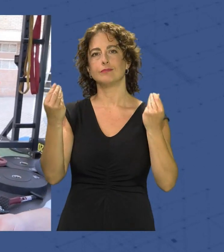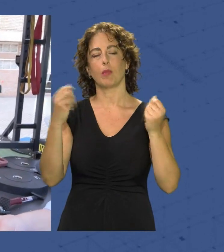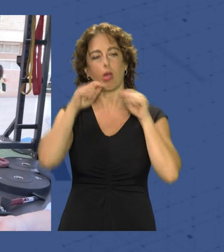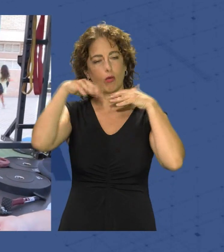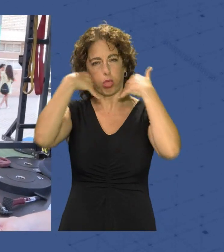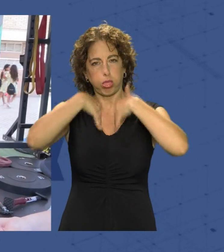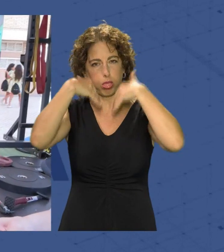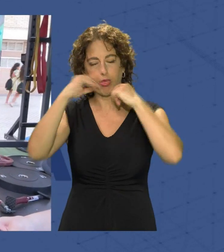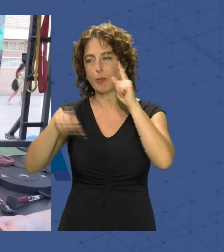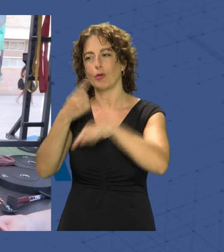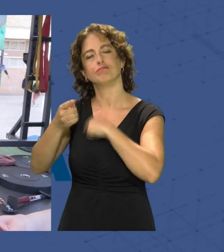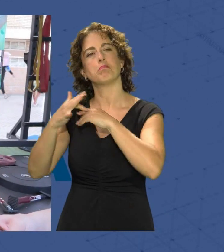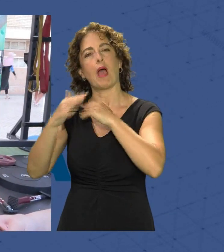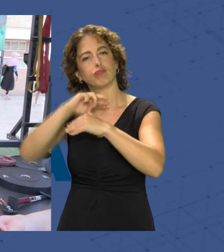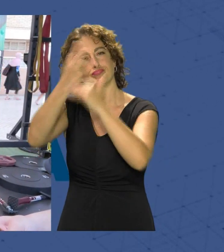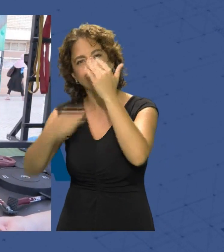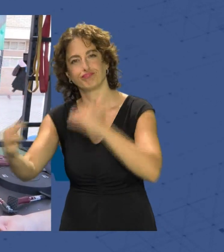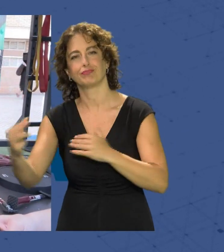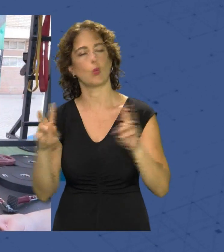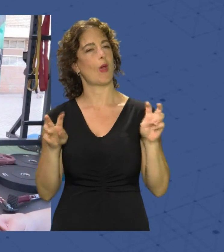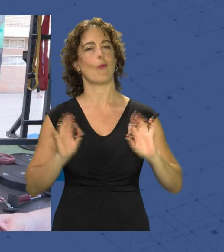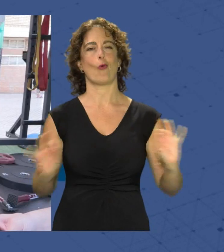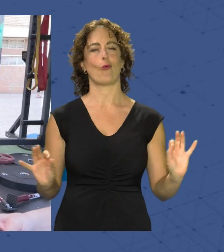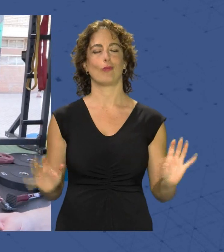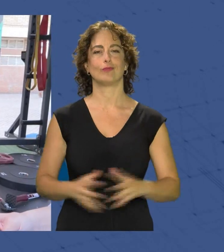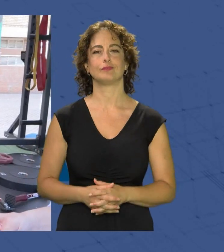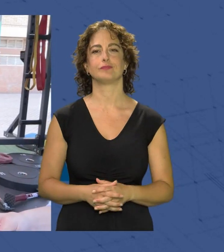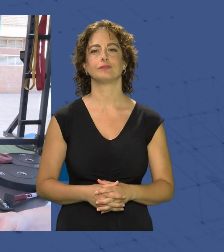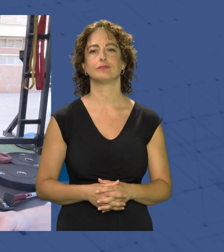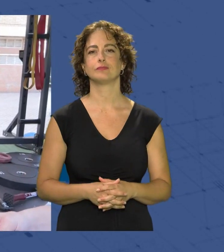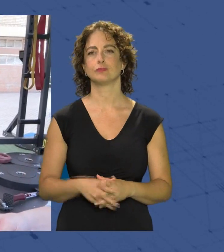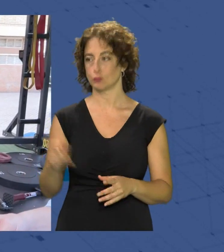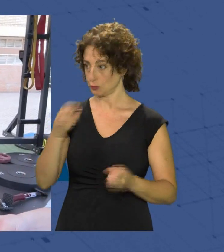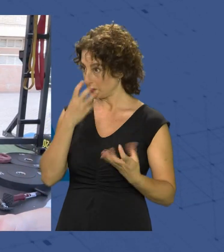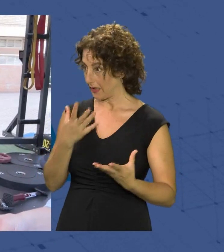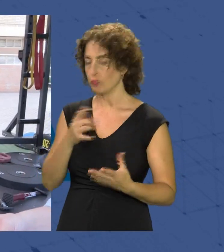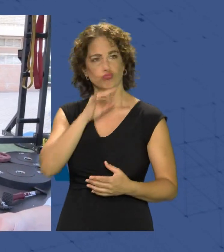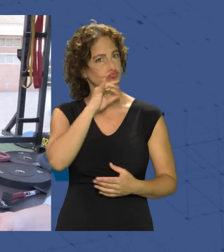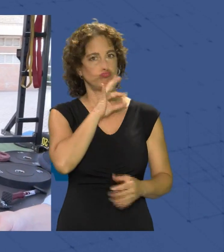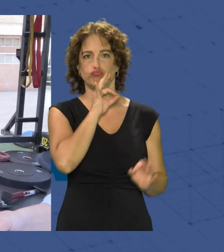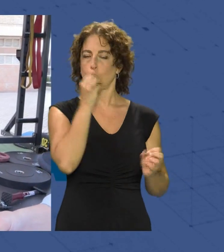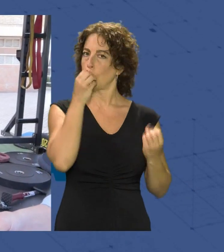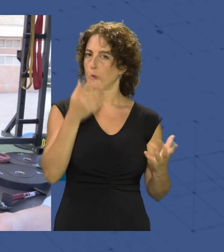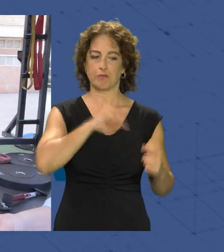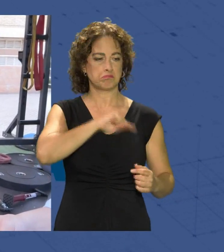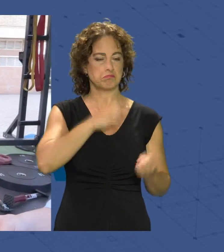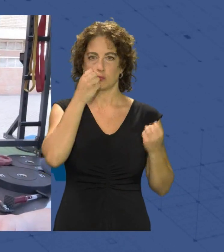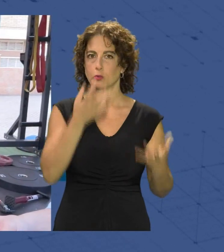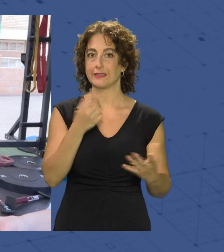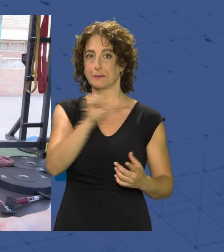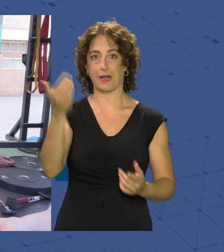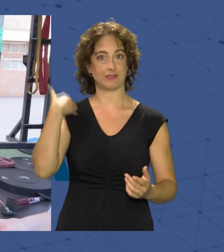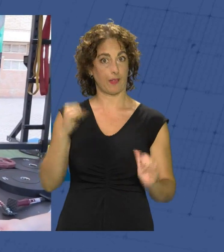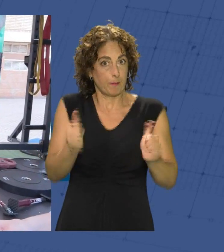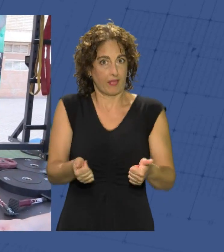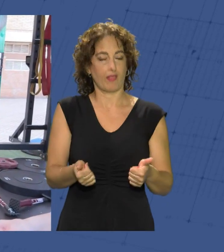me tiro un remojón al mar y ya quedo nueva. ¿Ya notas el cambio o no? Sí, por supuesto, me he sentido muy bien. Lo empecé la semana pasada